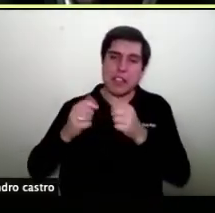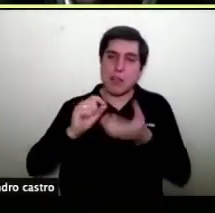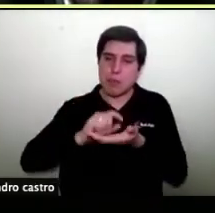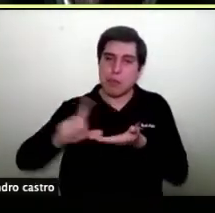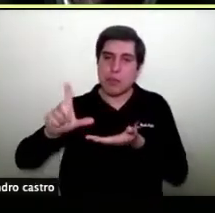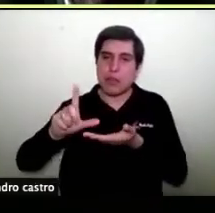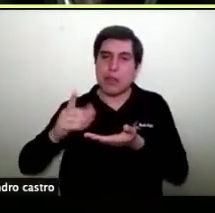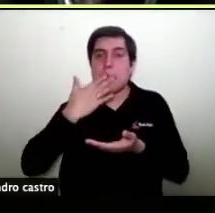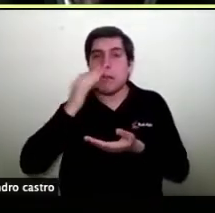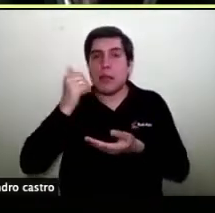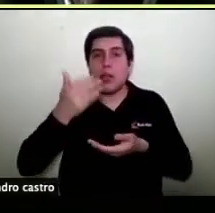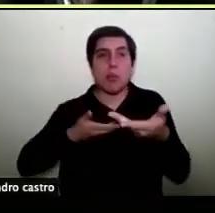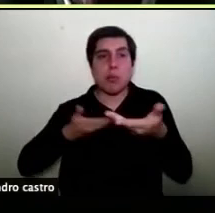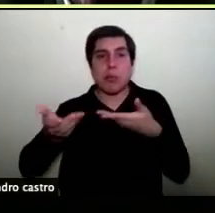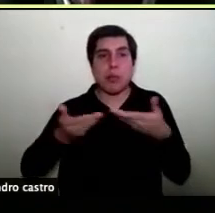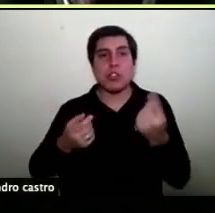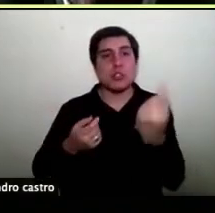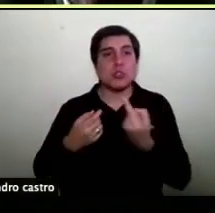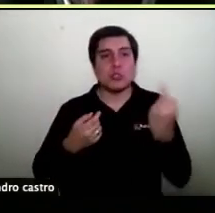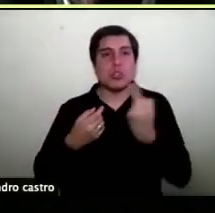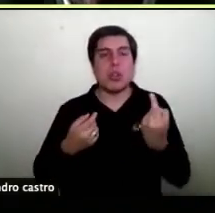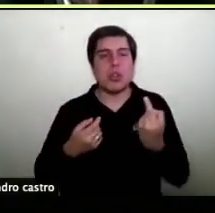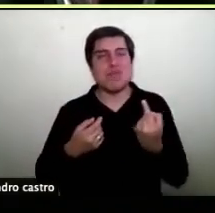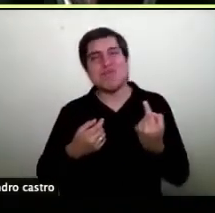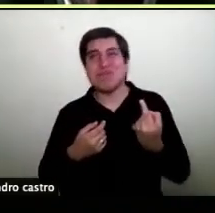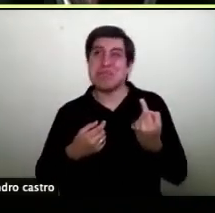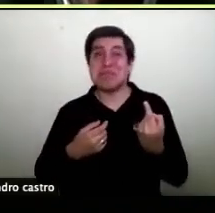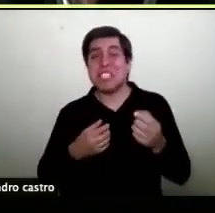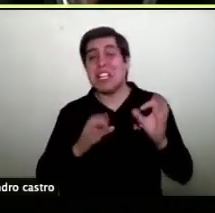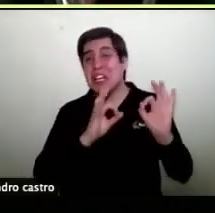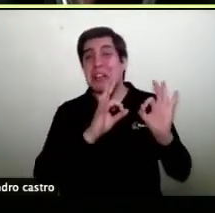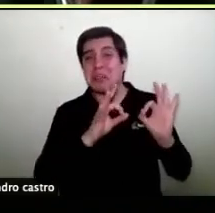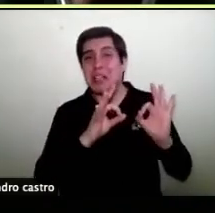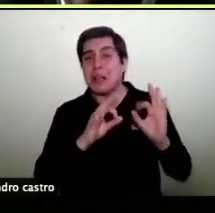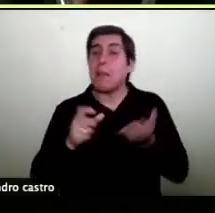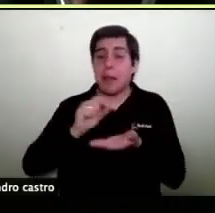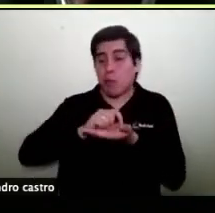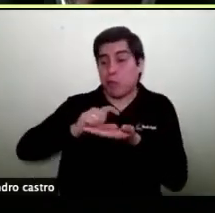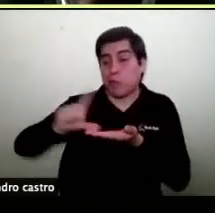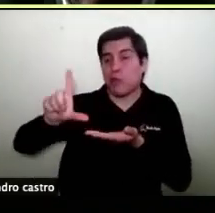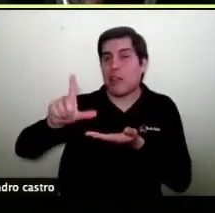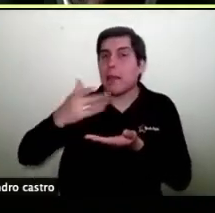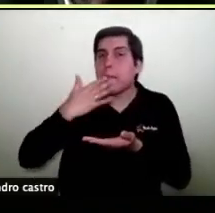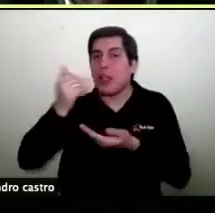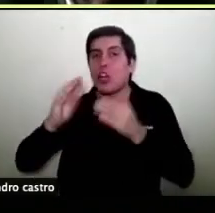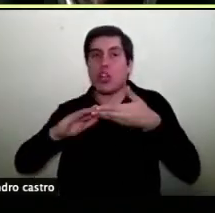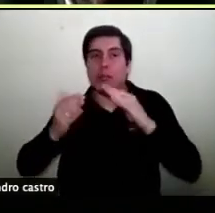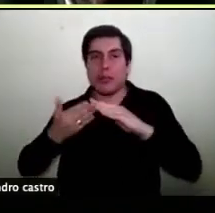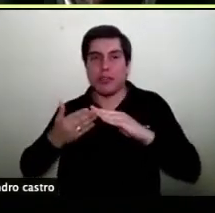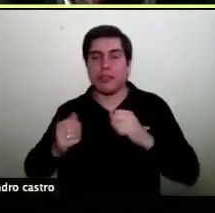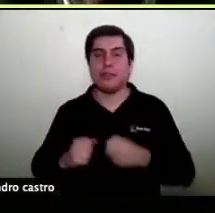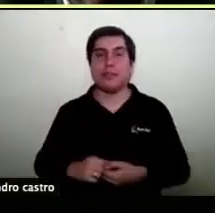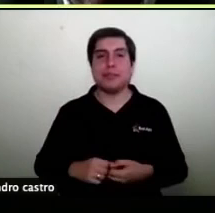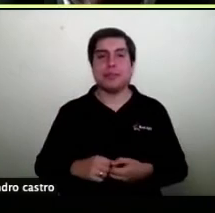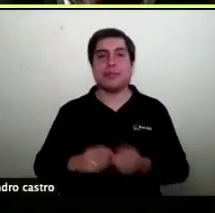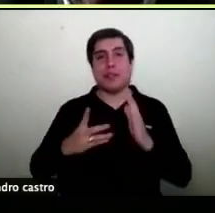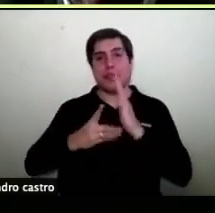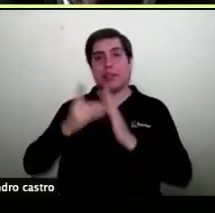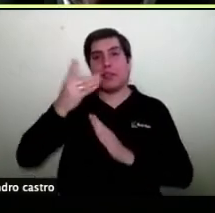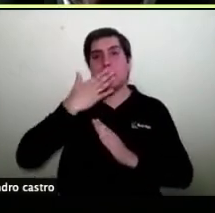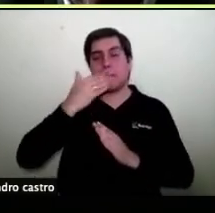que ser colaborativo la colaboración va a permitir que este mundo crezca y esta nueva forma de vender nos permita